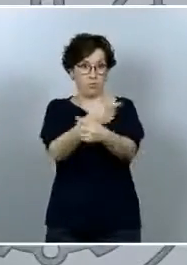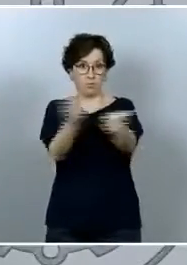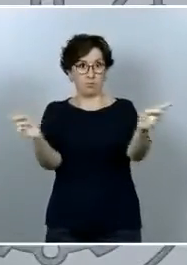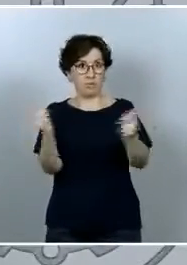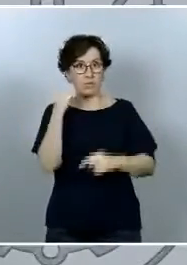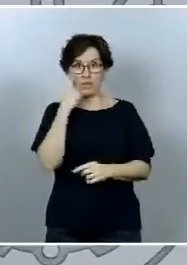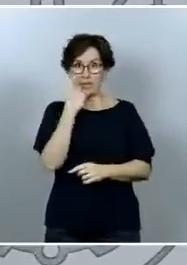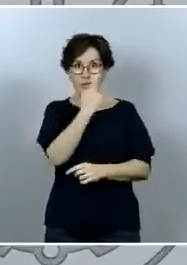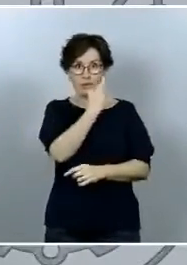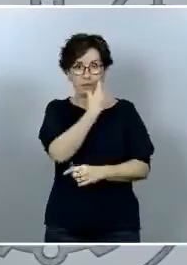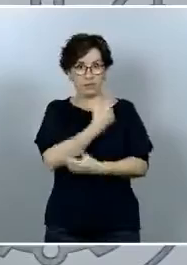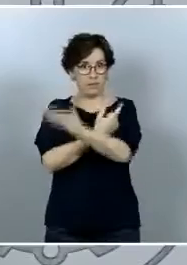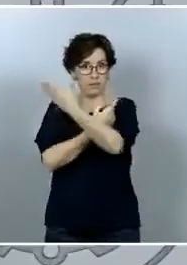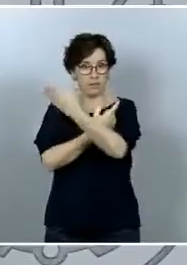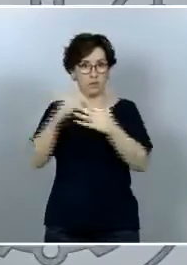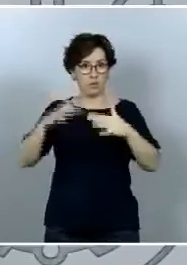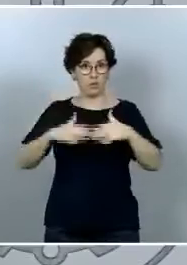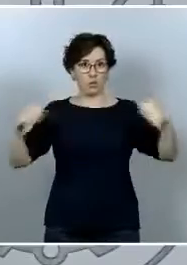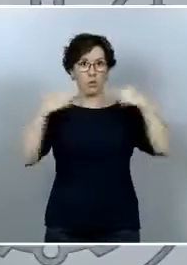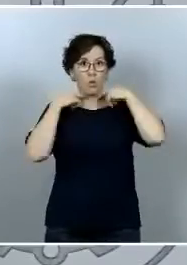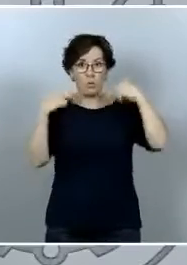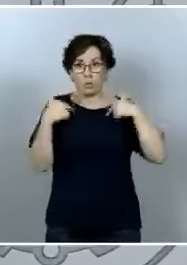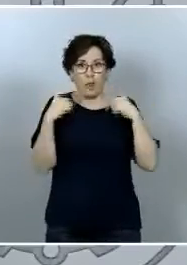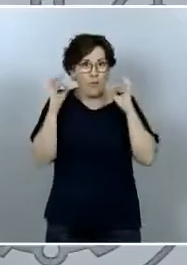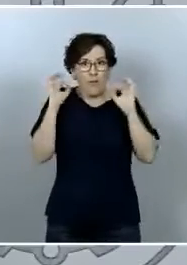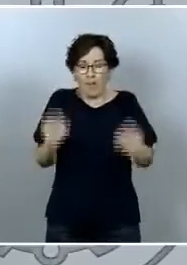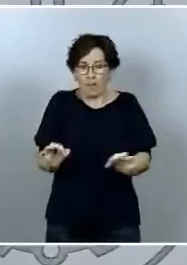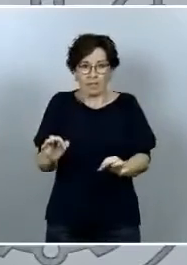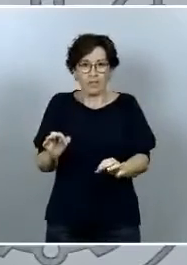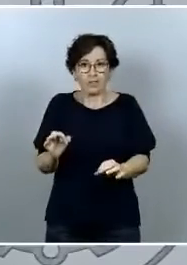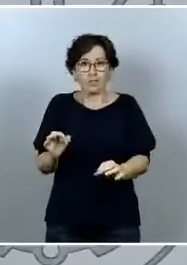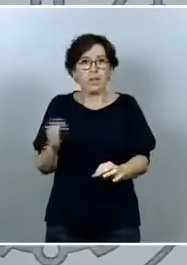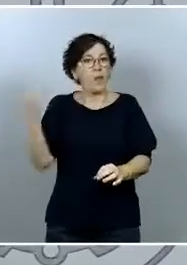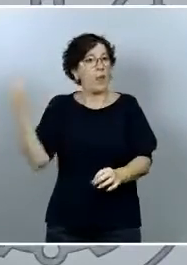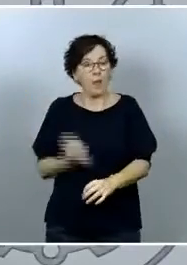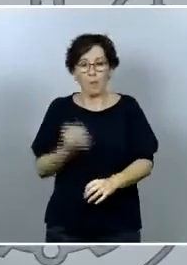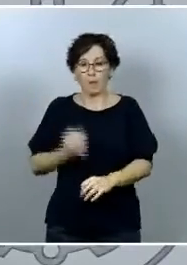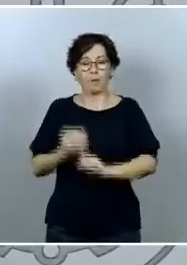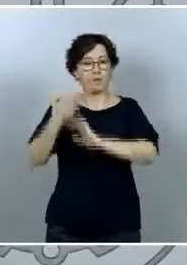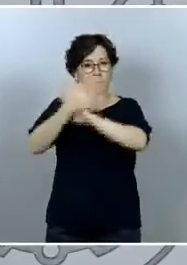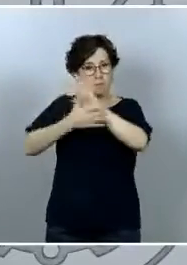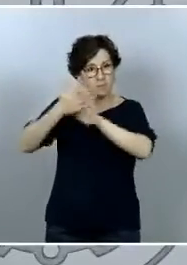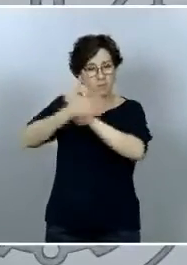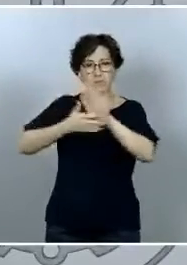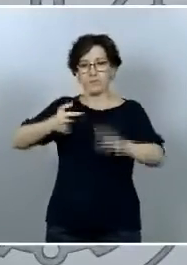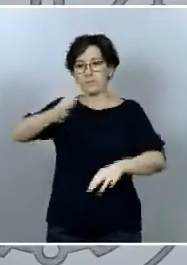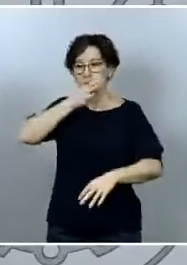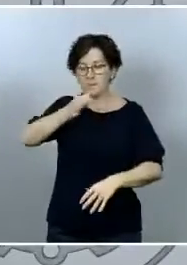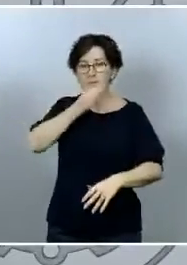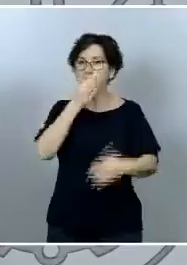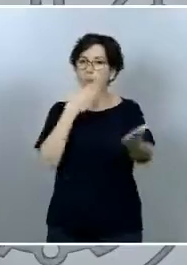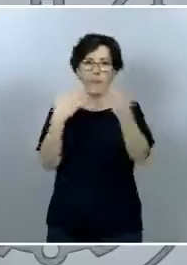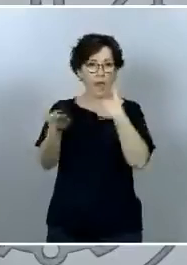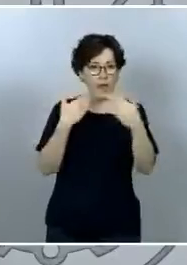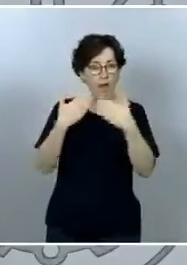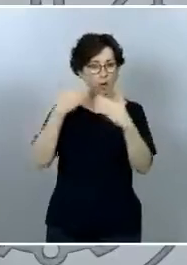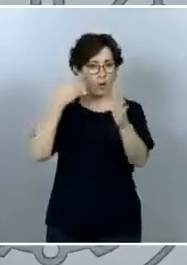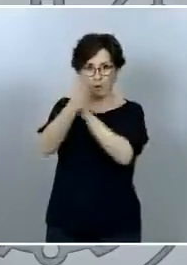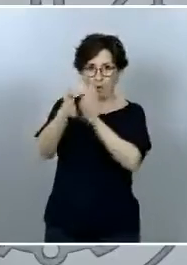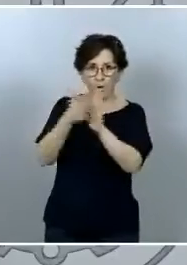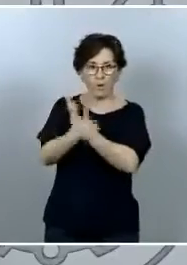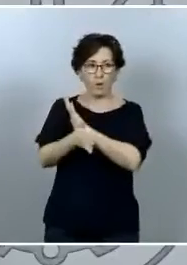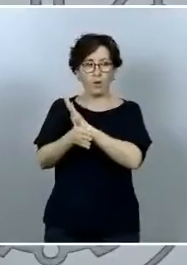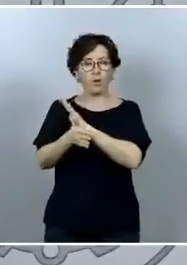Congreso de los Diputados obliga a que tengamos que hacer mucho uso de la palabra mucho uso del diálogo tengamos que plantear